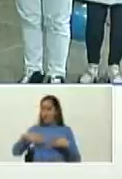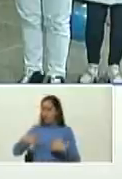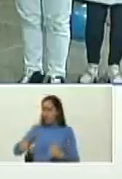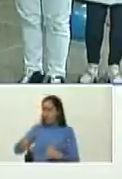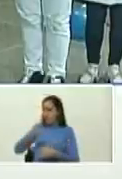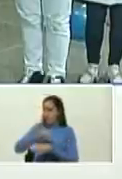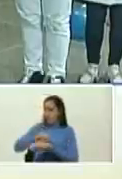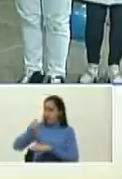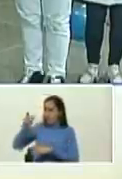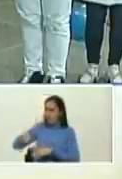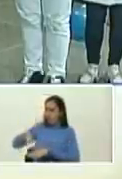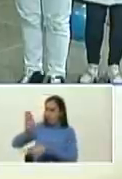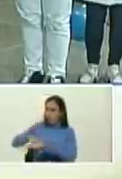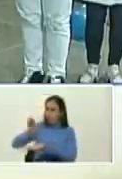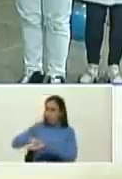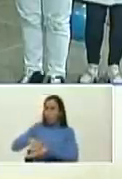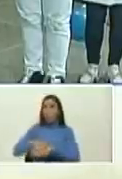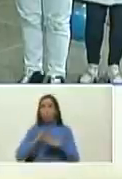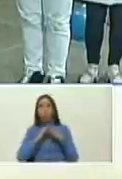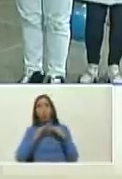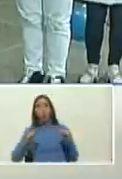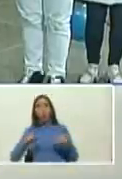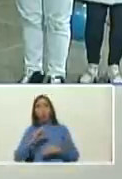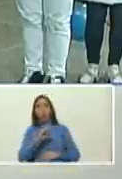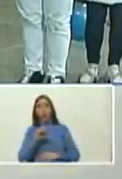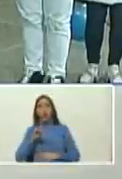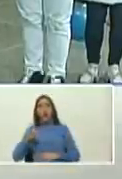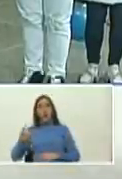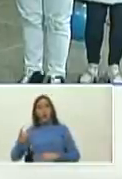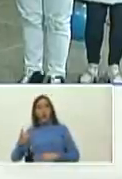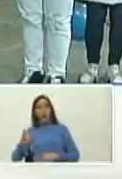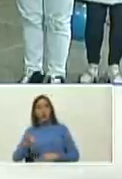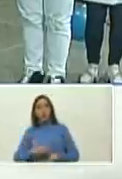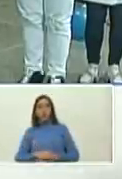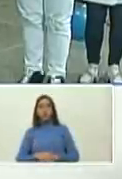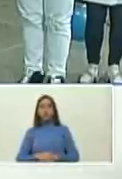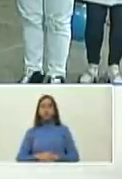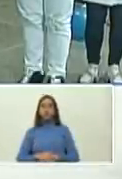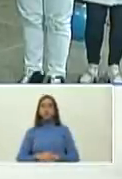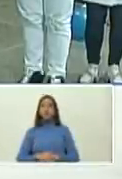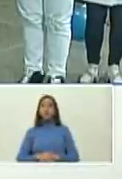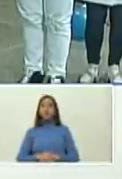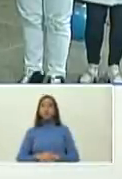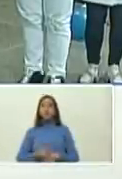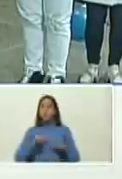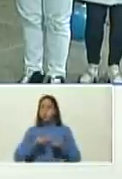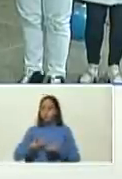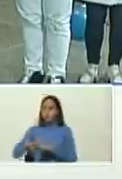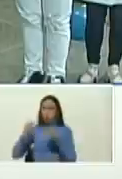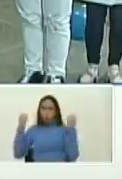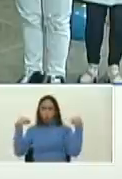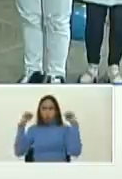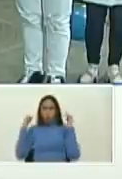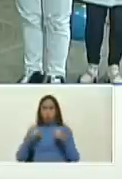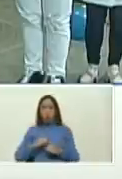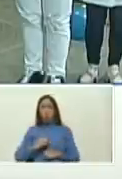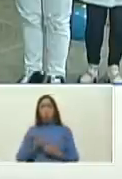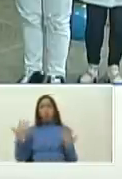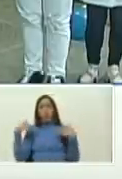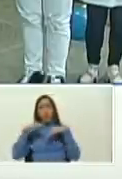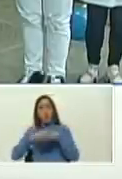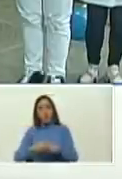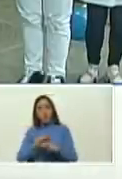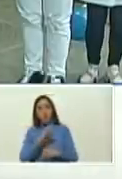CDI ustedes ven el centro de diagnóstico integral en las salas de rehabilitación integral los SRI